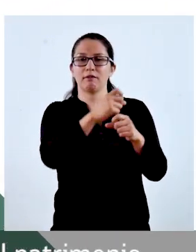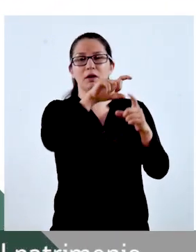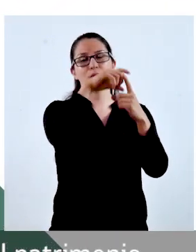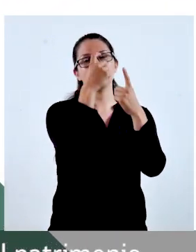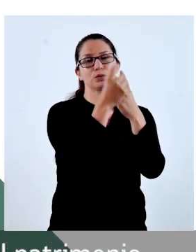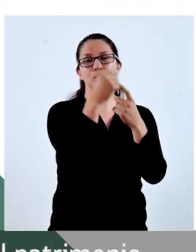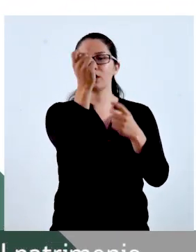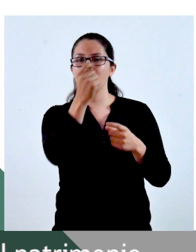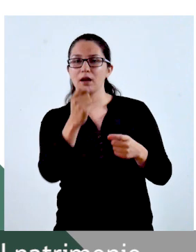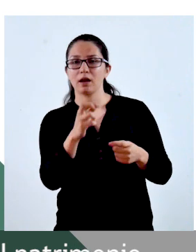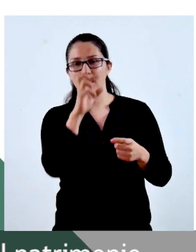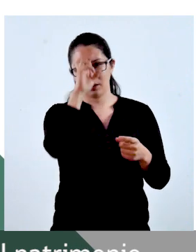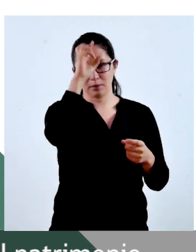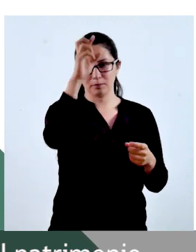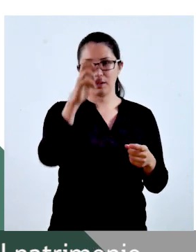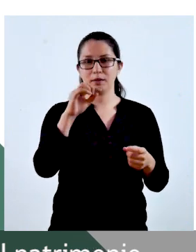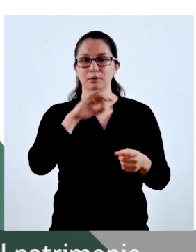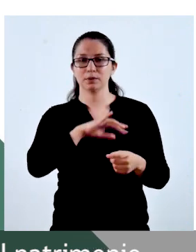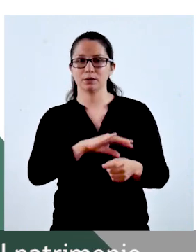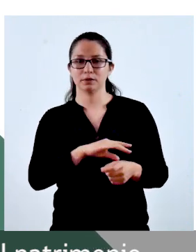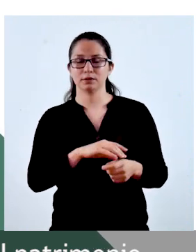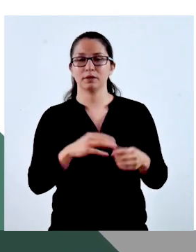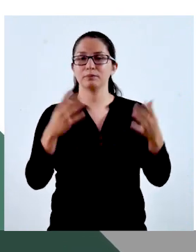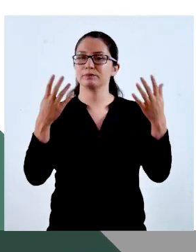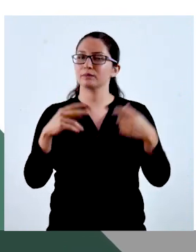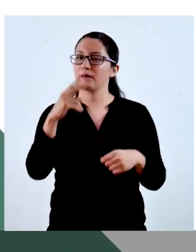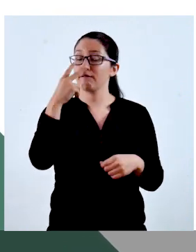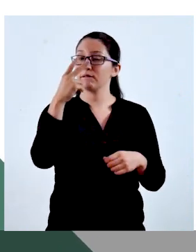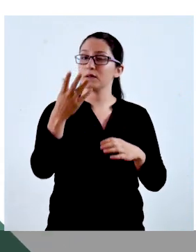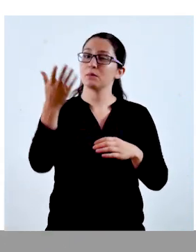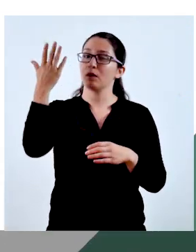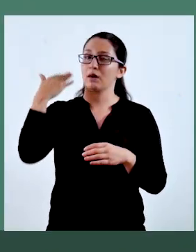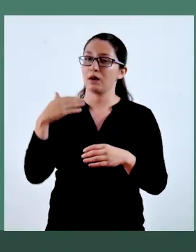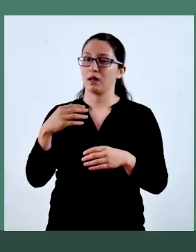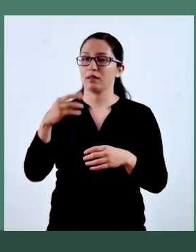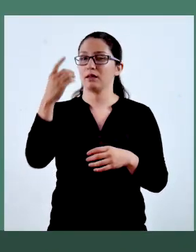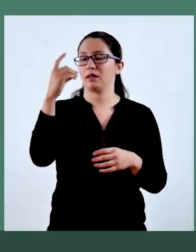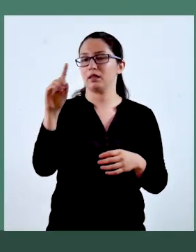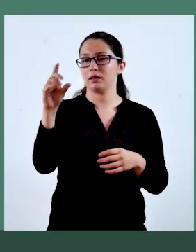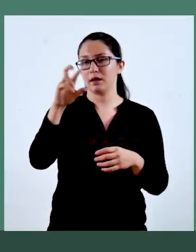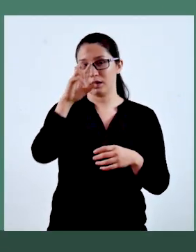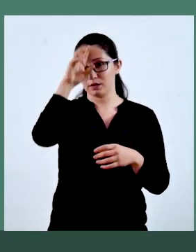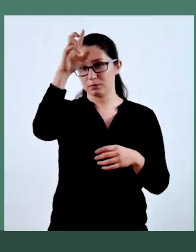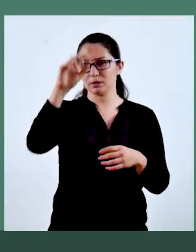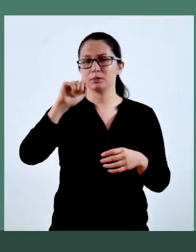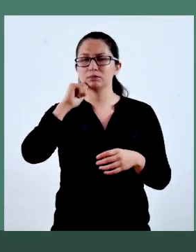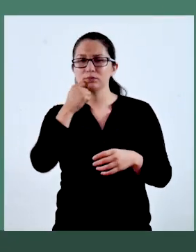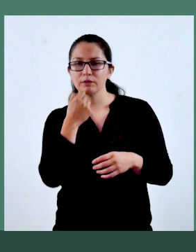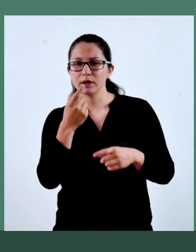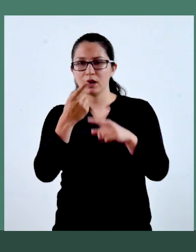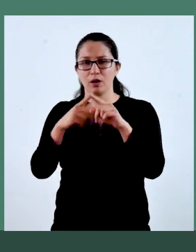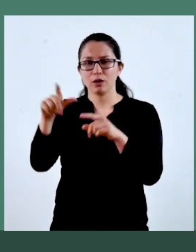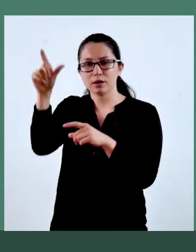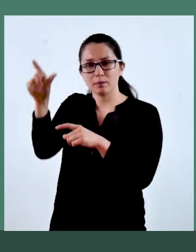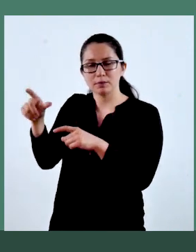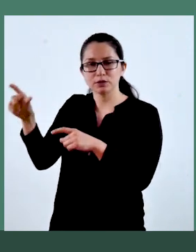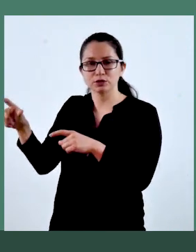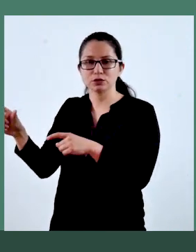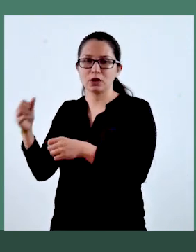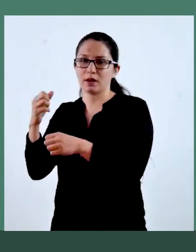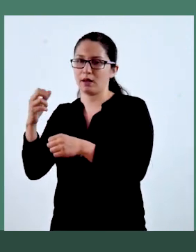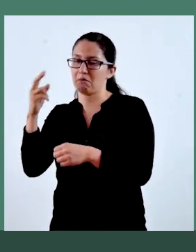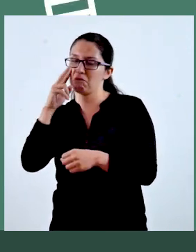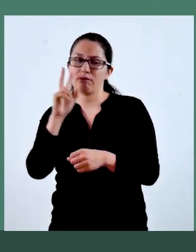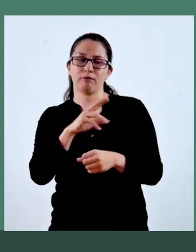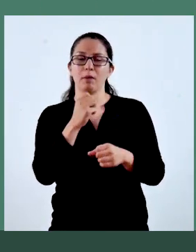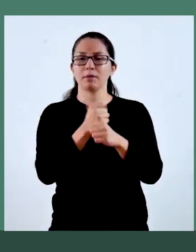trabajadores de las culturas, las artes y el patrimonio. Como ya vimos en la cápsula anterior, el derecho patrimonial implica que cualquier